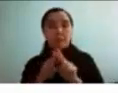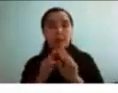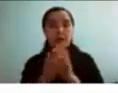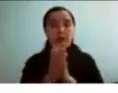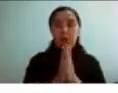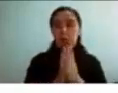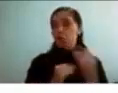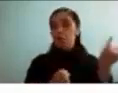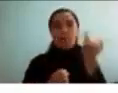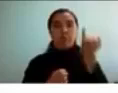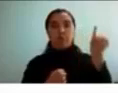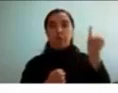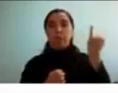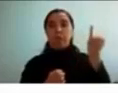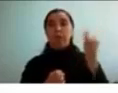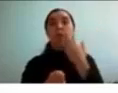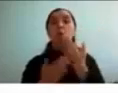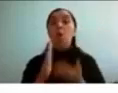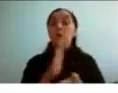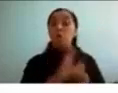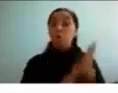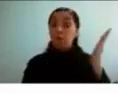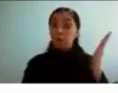independiente y el día en que me iba a ir